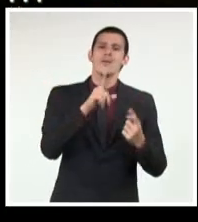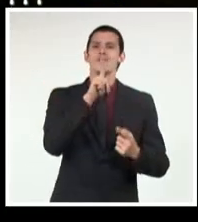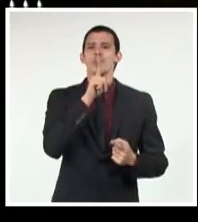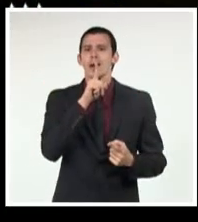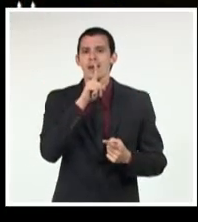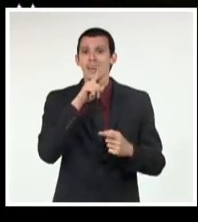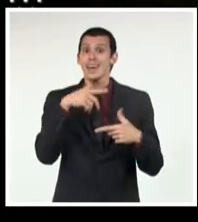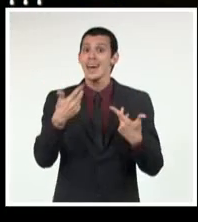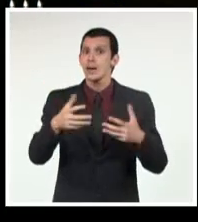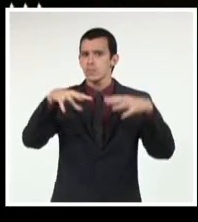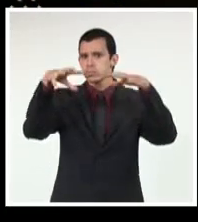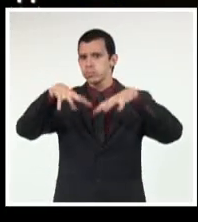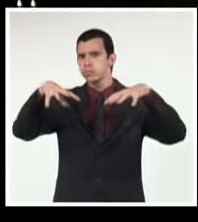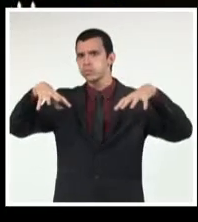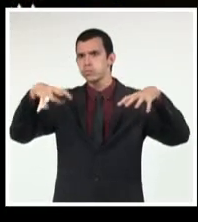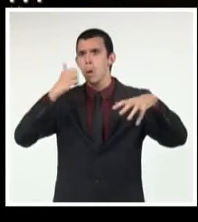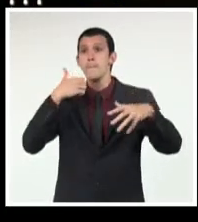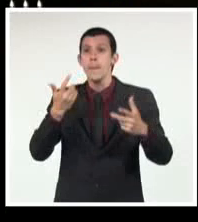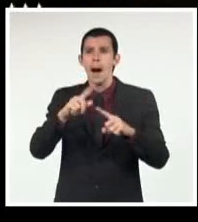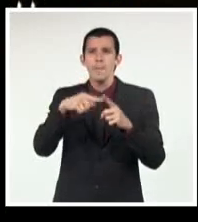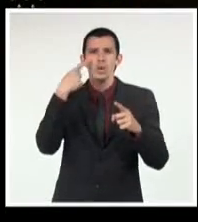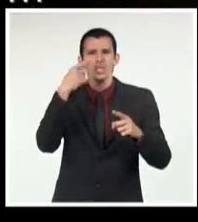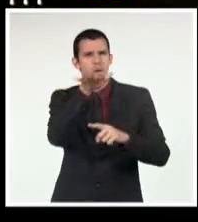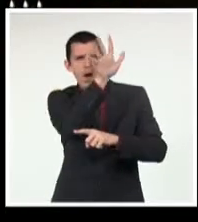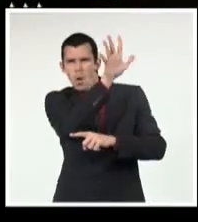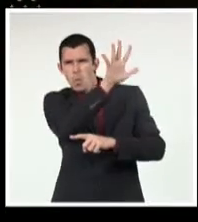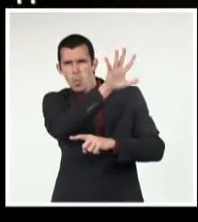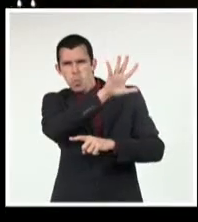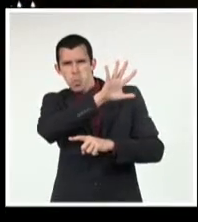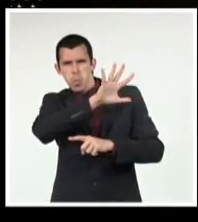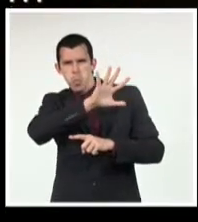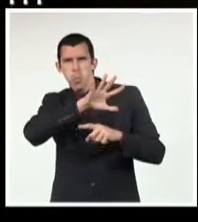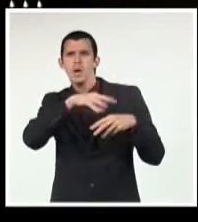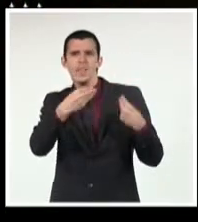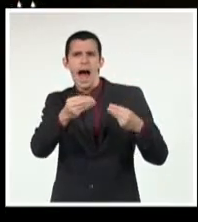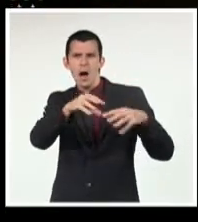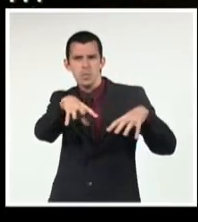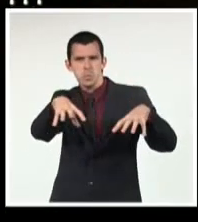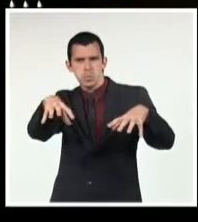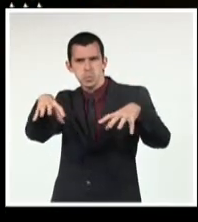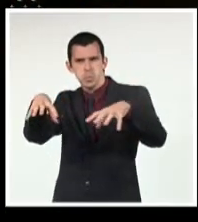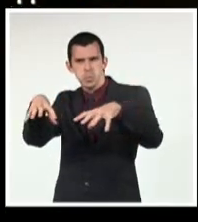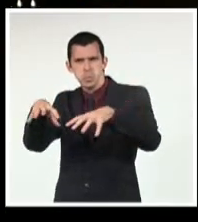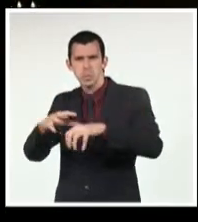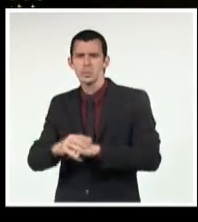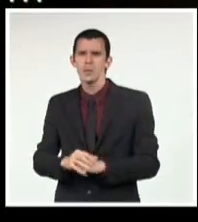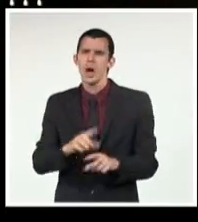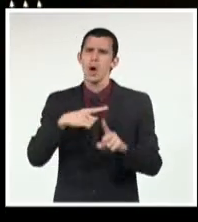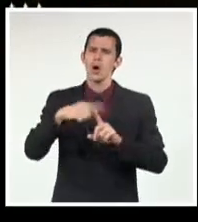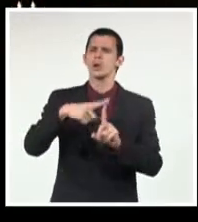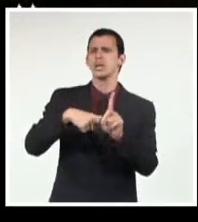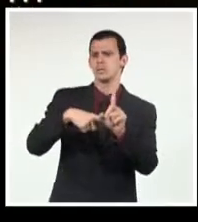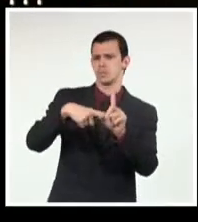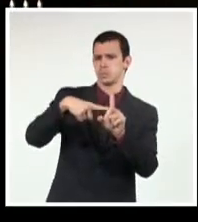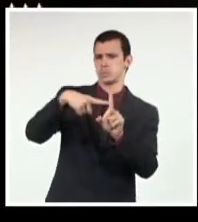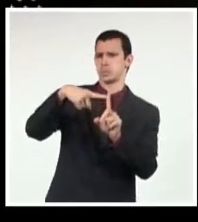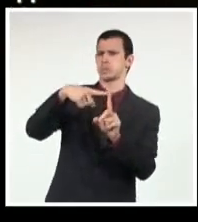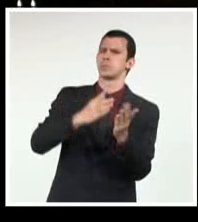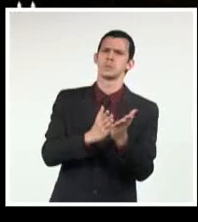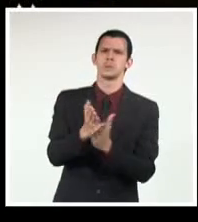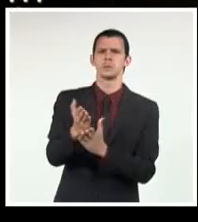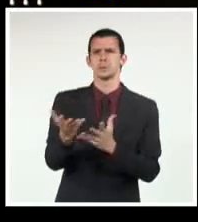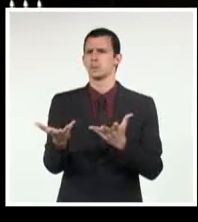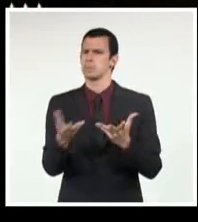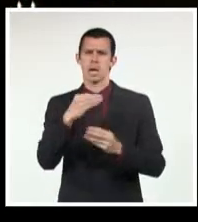aproximación de un nuevo sistema frontal a la parte occidental del país. Y las temperaturas extremas se mantendrán elevadas y con